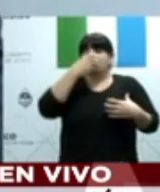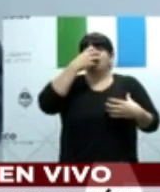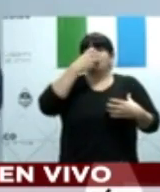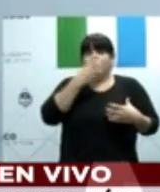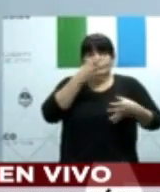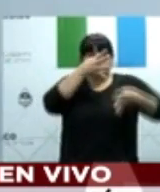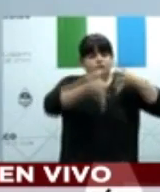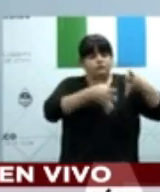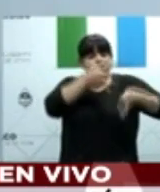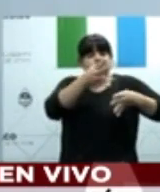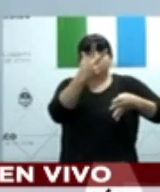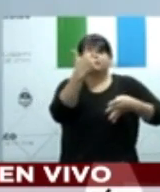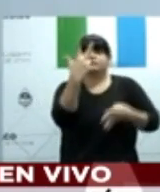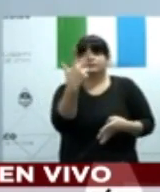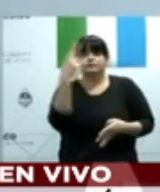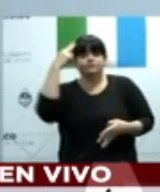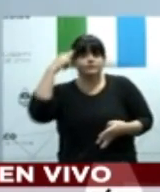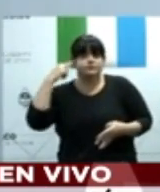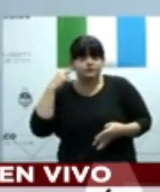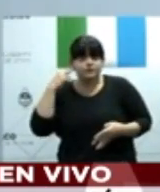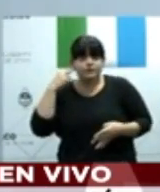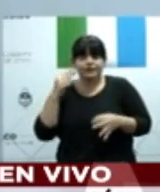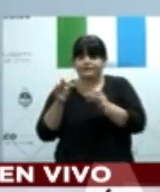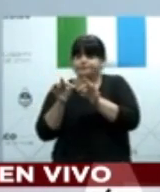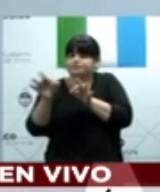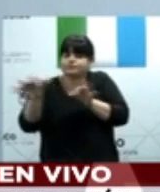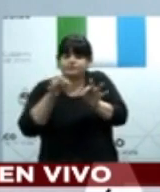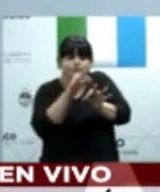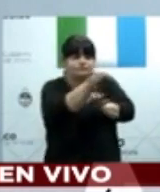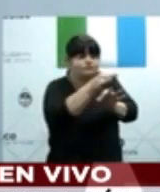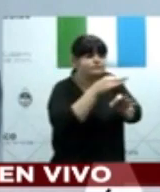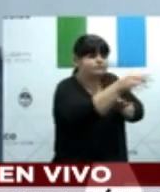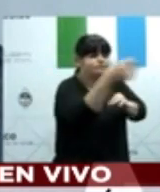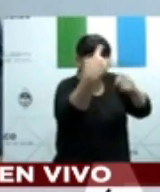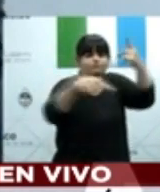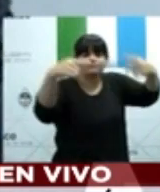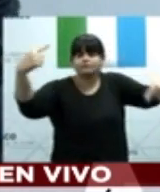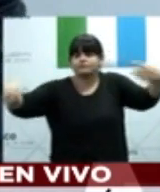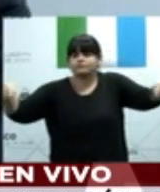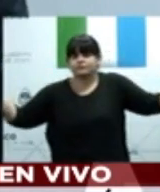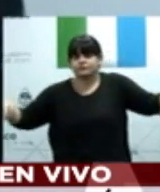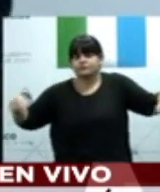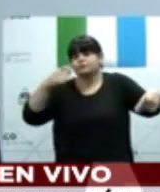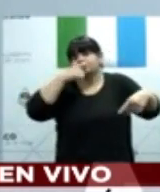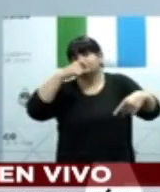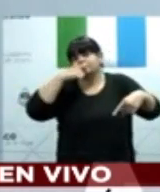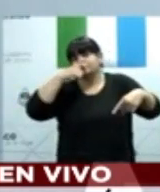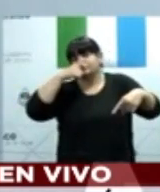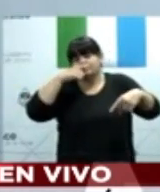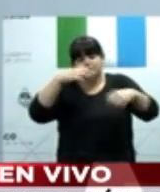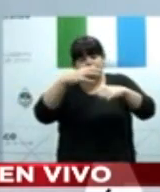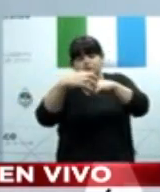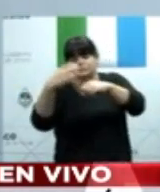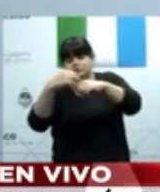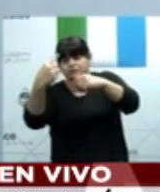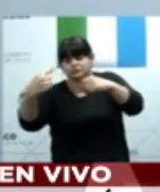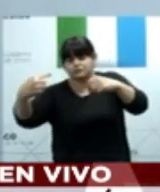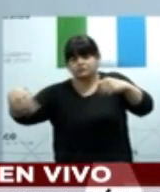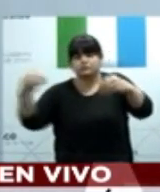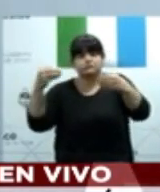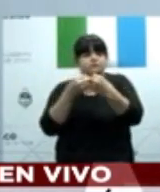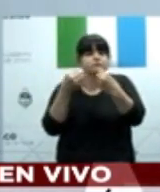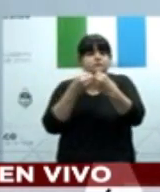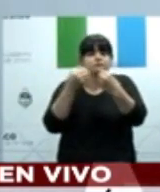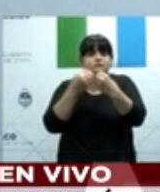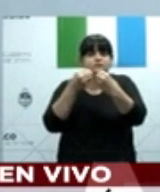Aspeña, Fontana, Barranquera, Aronesa, Plaza, Sausalito, Charaday, Machagay, Tresposos, Mapix, Centro de Salud en Pamparindio. Todo